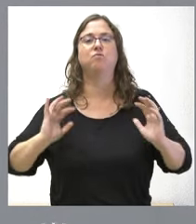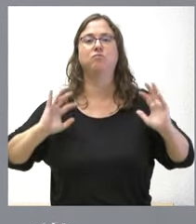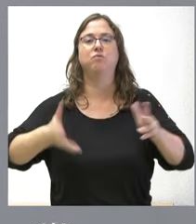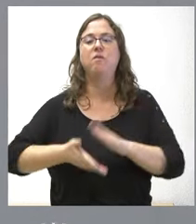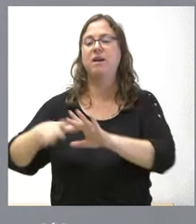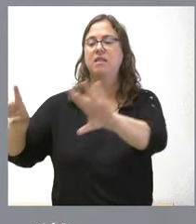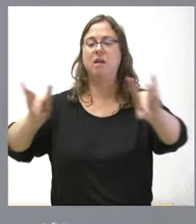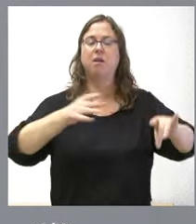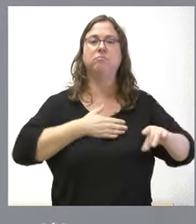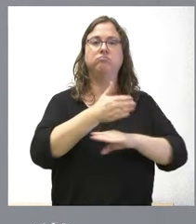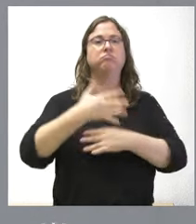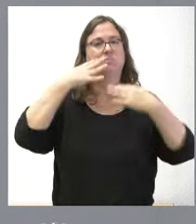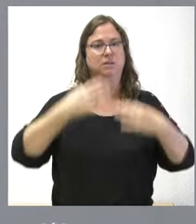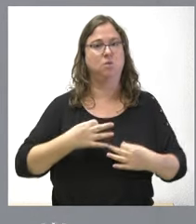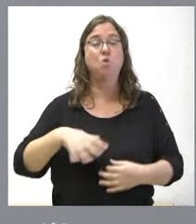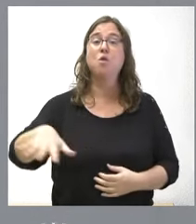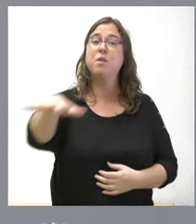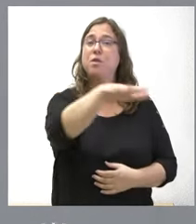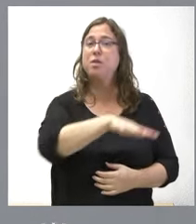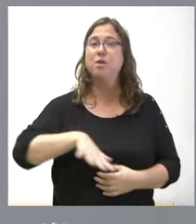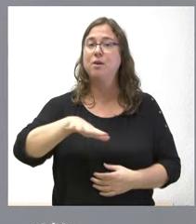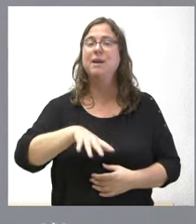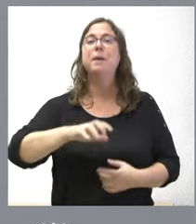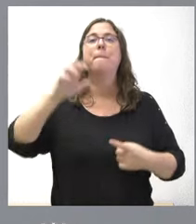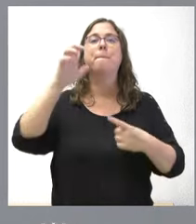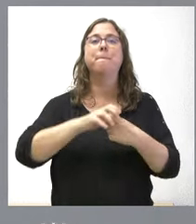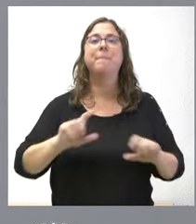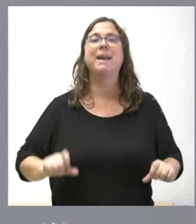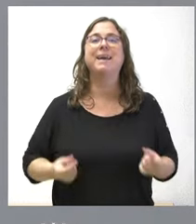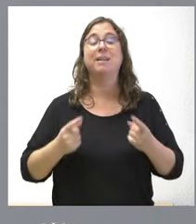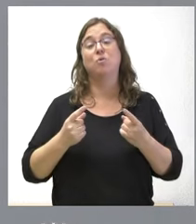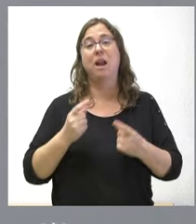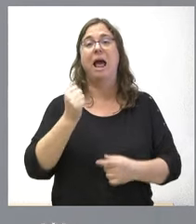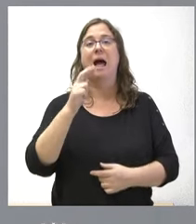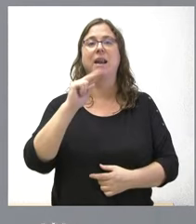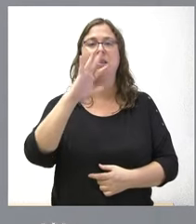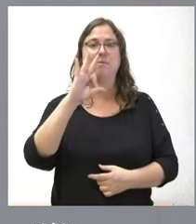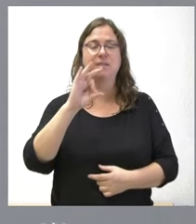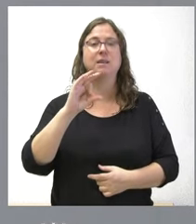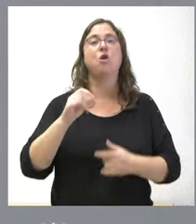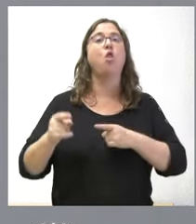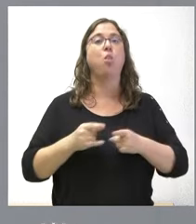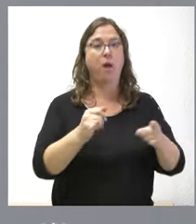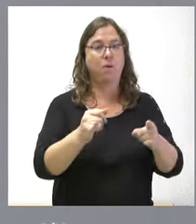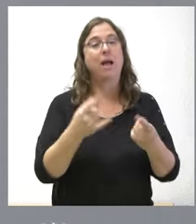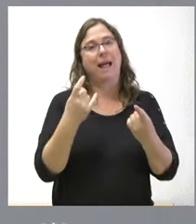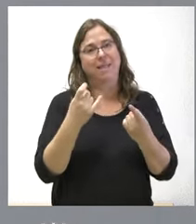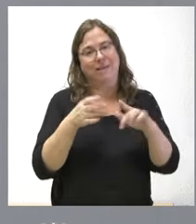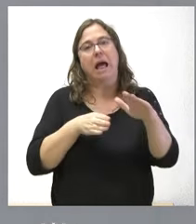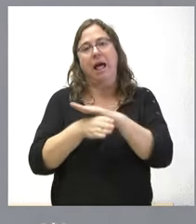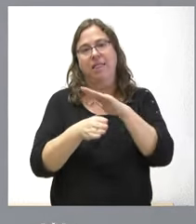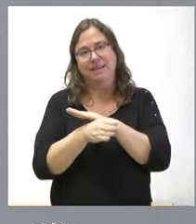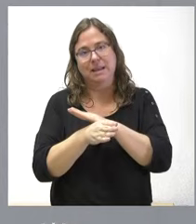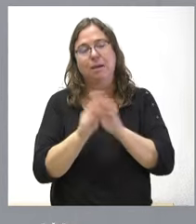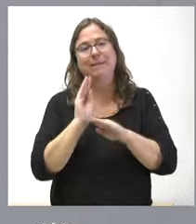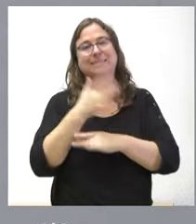fincas. Todos están ubicados en el Parque Natural de Arribes del Duero, lo que exige una cierta sensibilidad a la hora de hacer estas